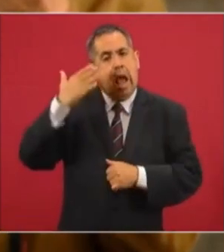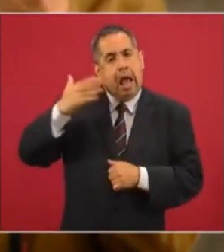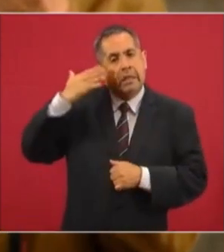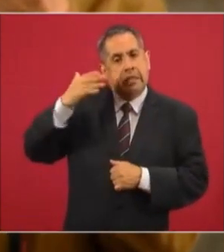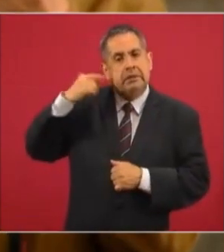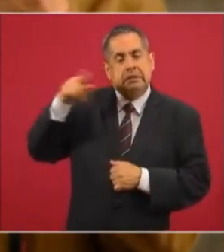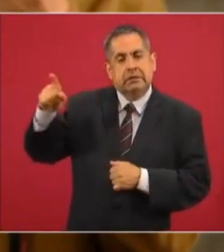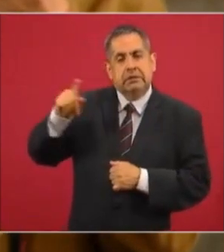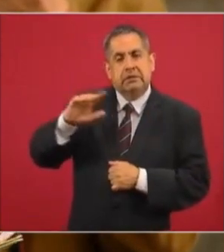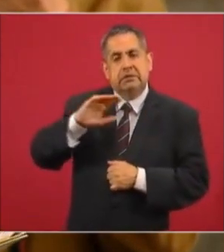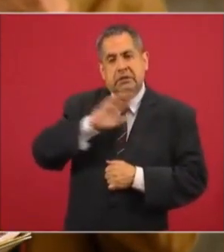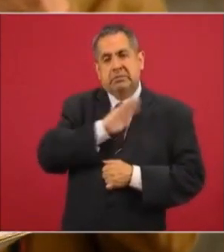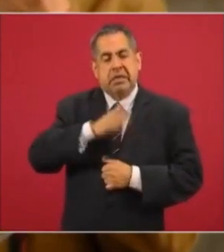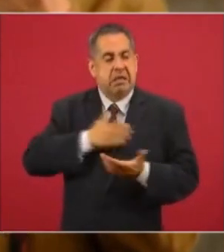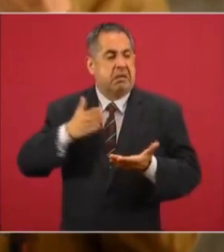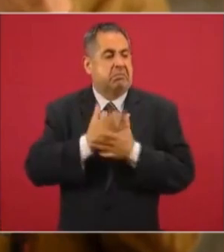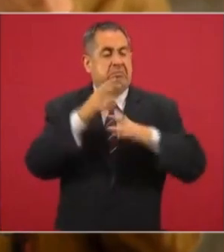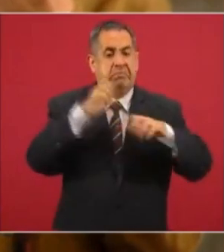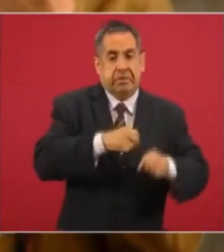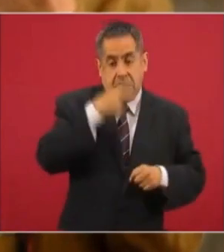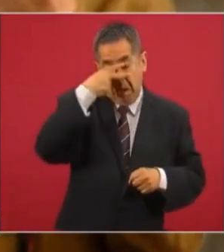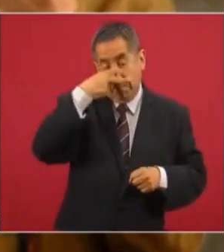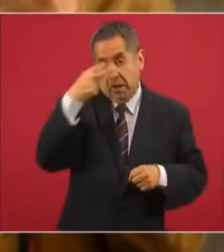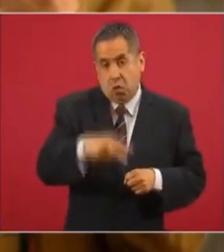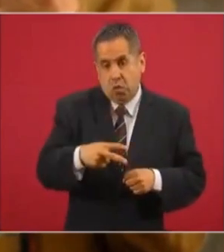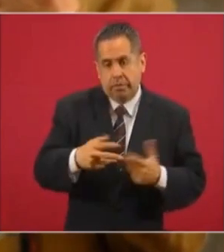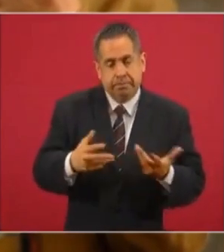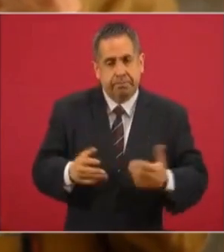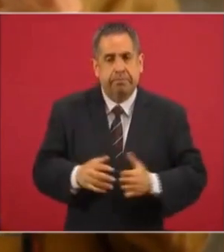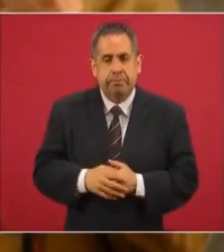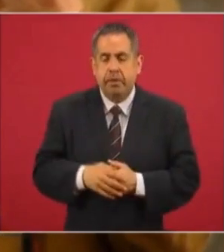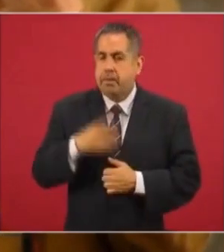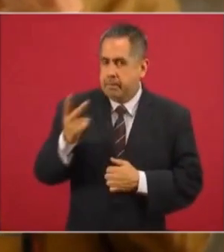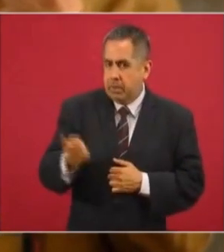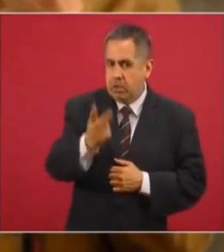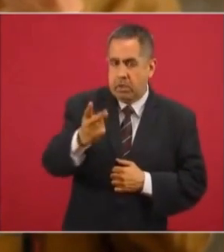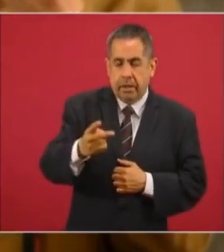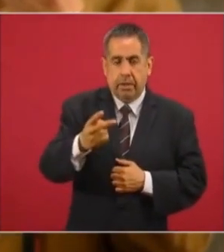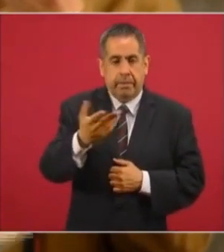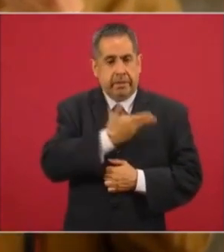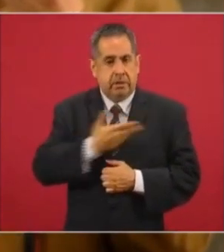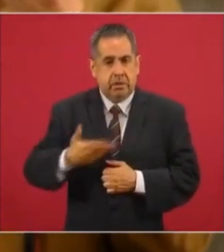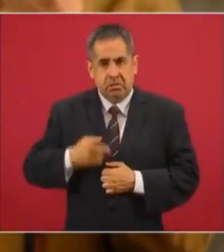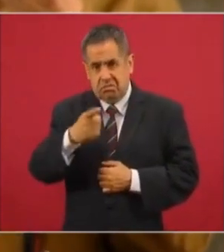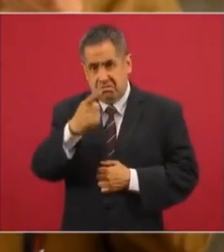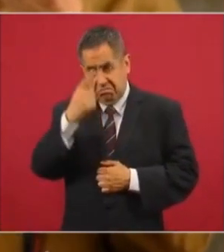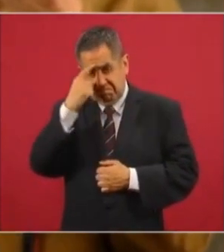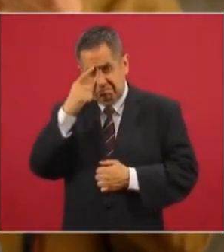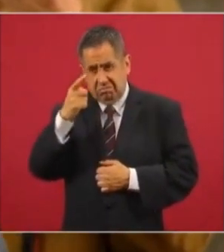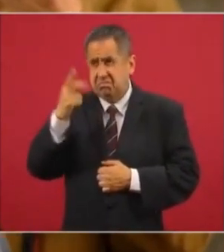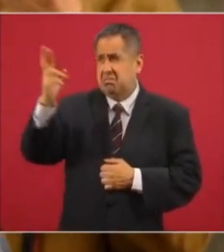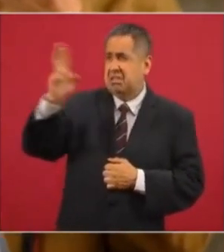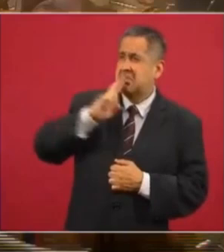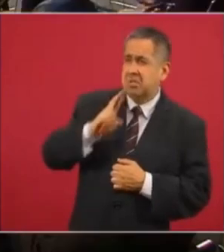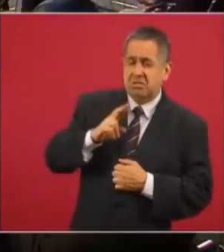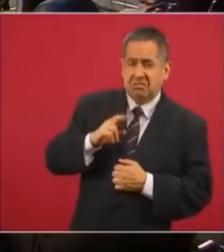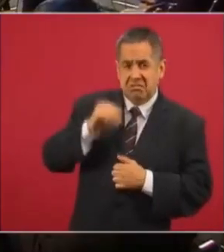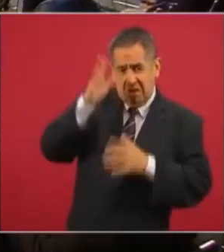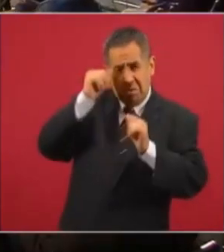durante la conquista. Mi pregunta es, Presidente, ¿usted está conforme con esta respuesta?